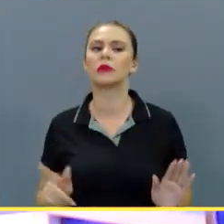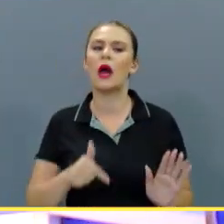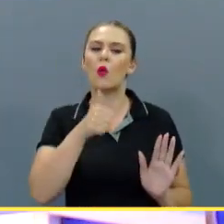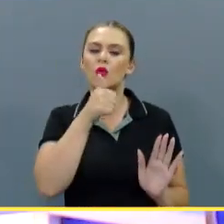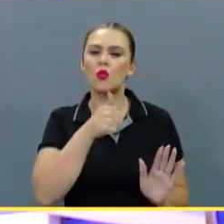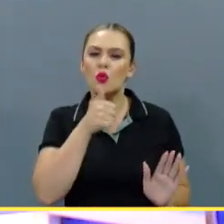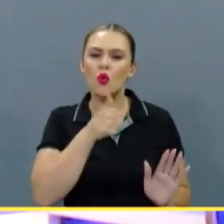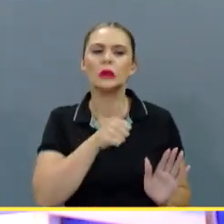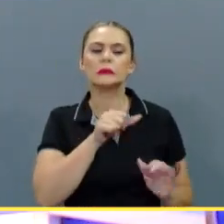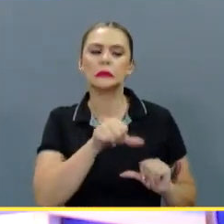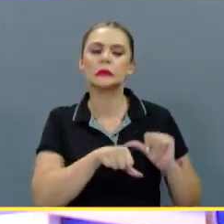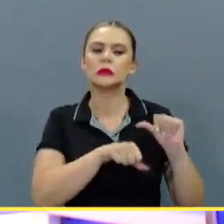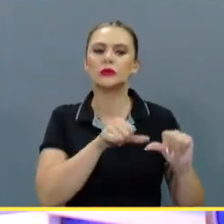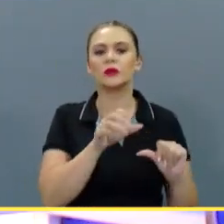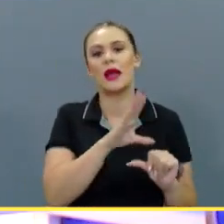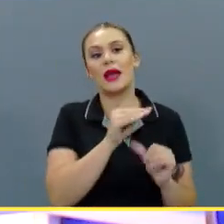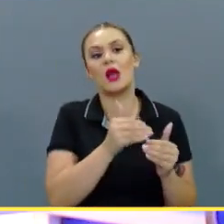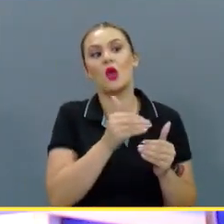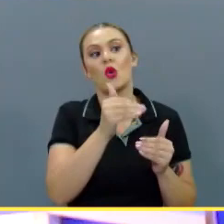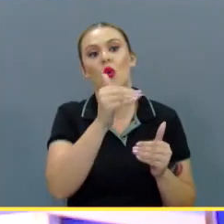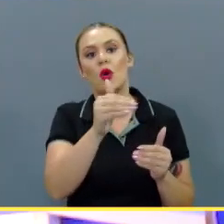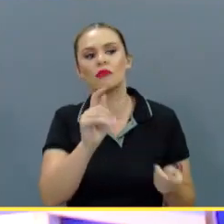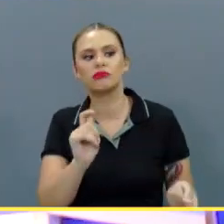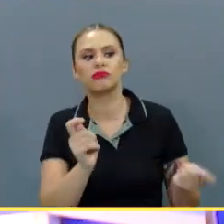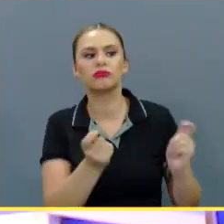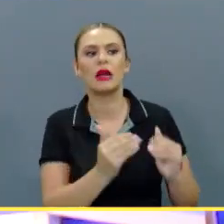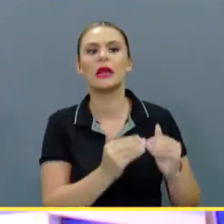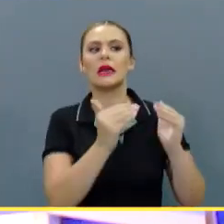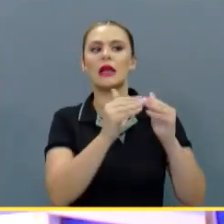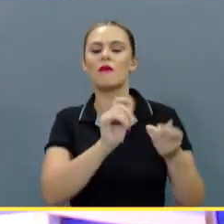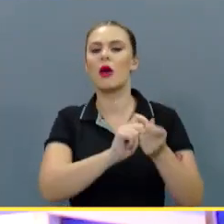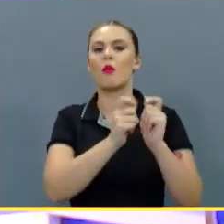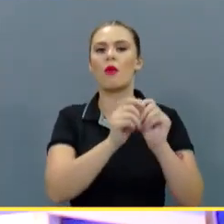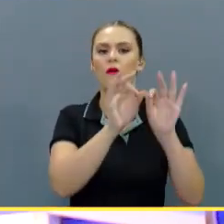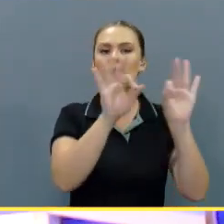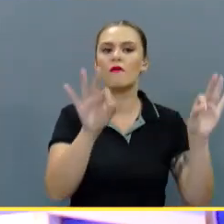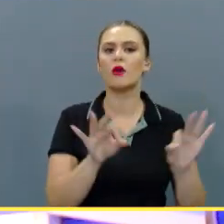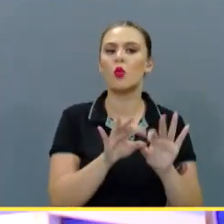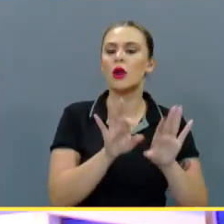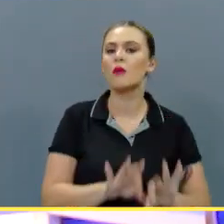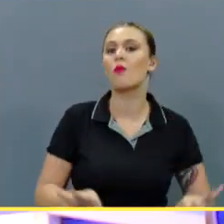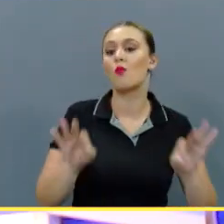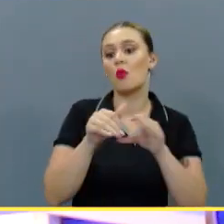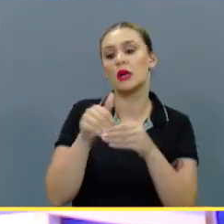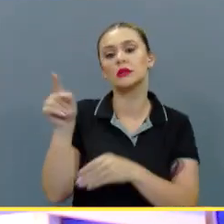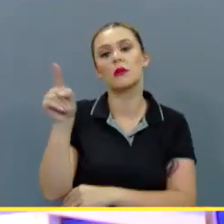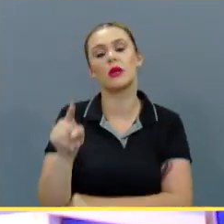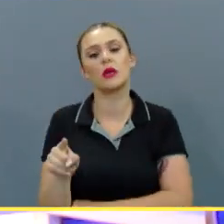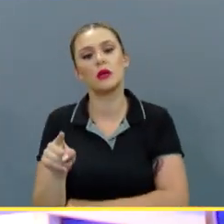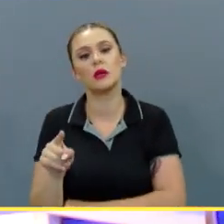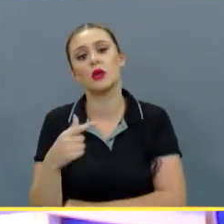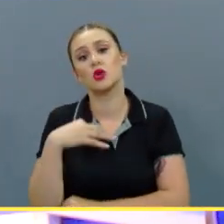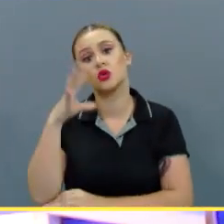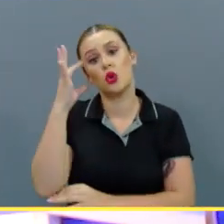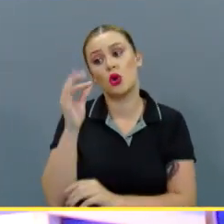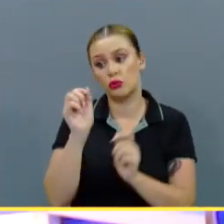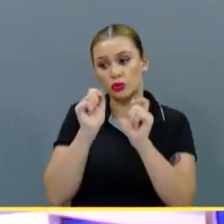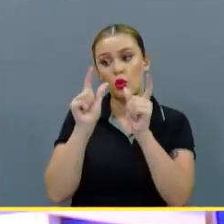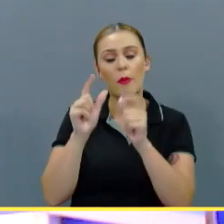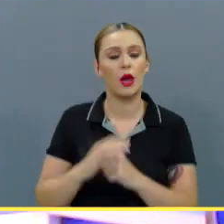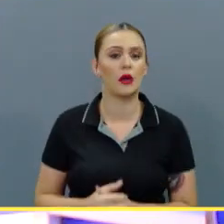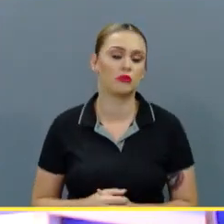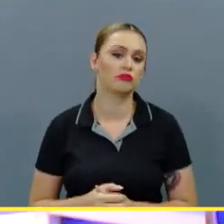aguantó, soportó y luego fue tomando nivel y se convirtió en figura importante del Zapriza. Yo creo que sorprende